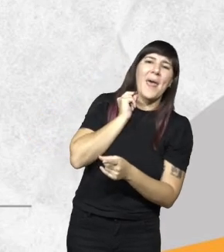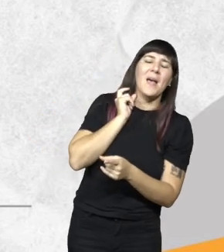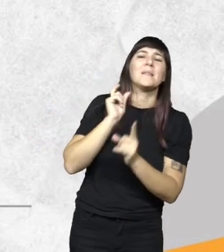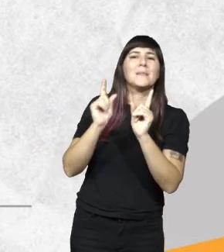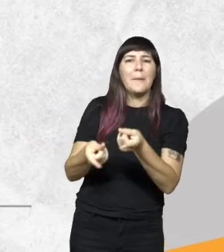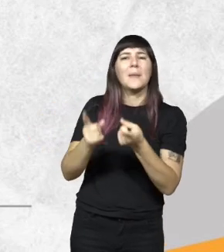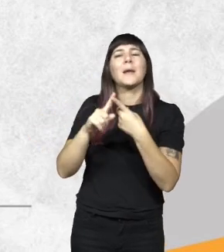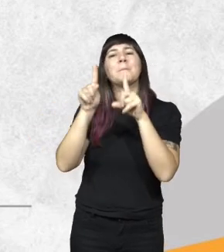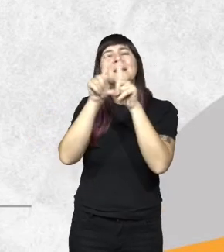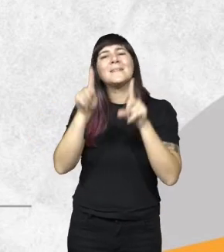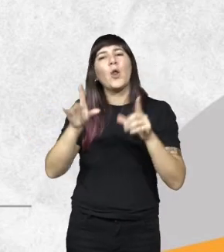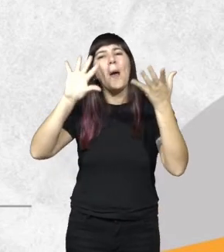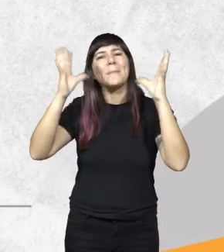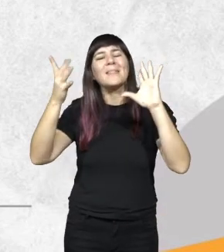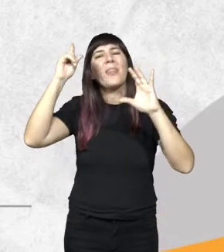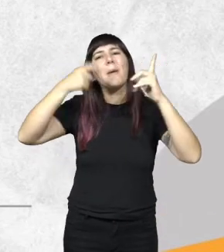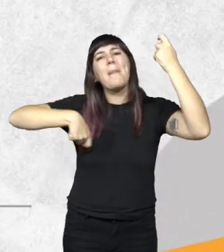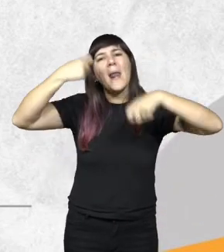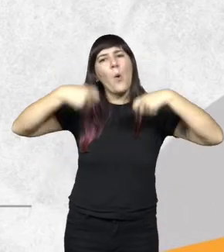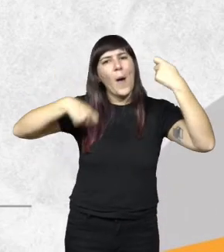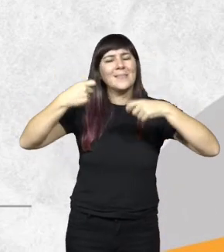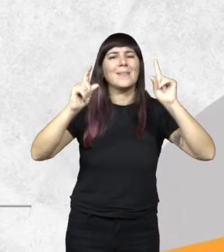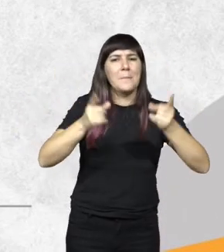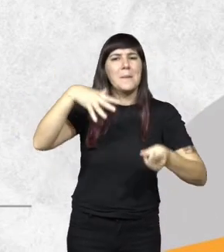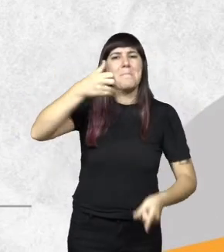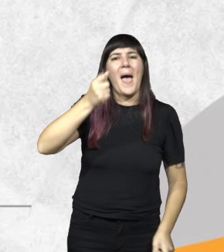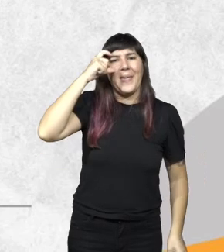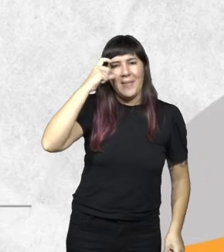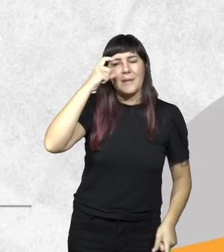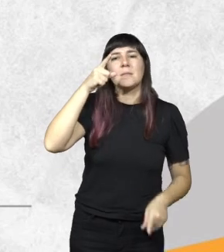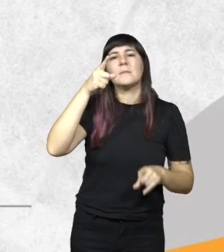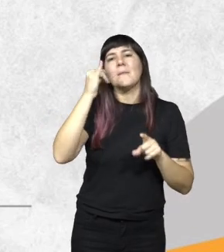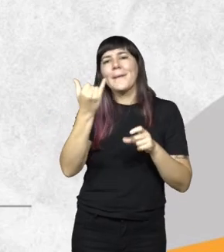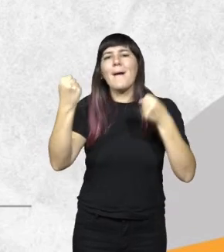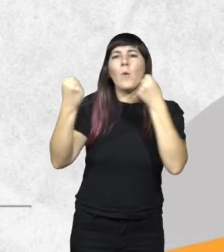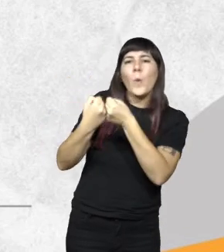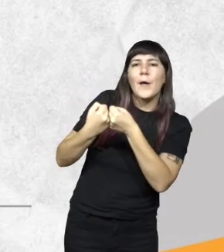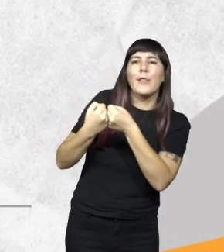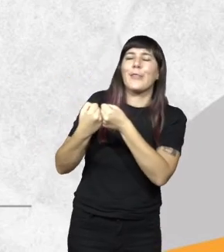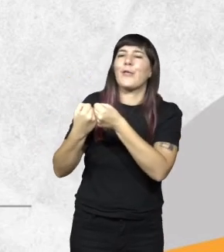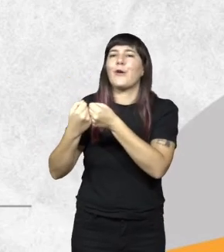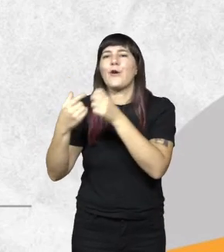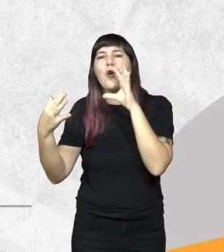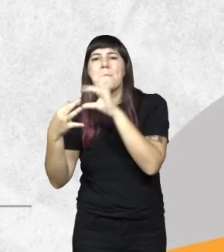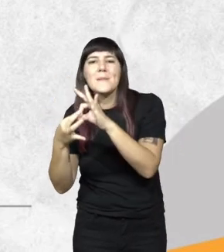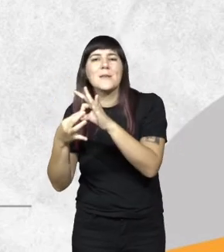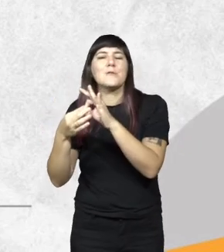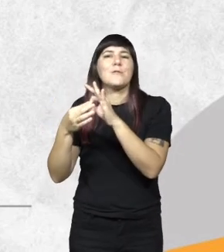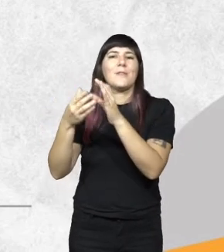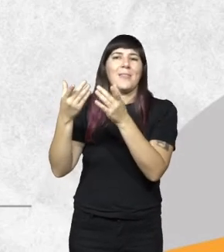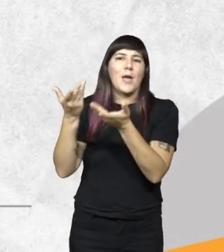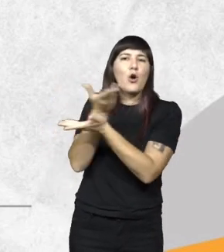otro con el Ministerio de Ambiente del Paraguay con el MADES también acuerdos convenios y acuerdos internacionales de cooperación